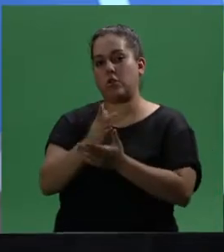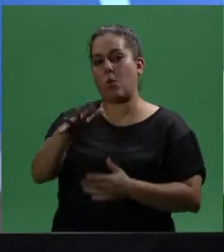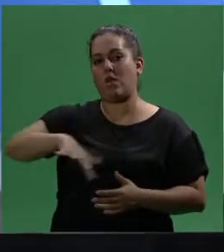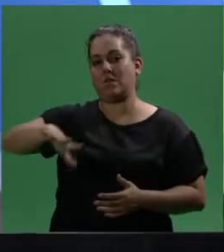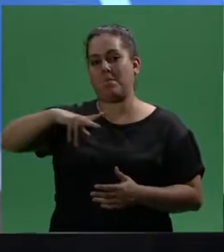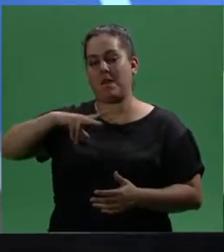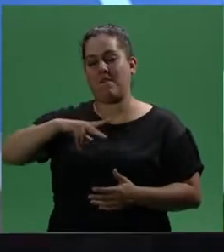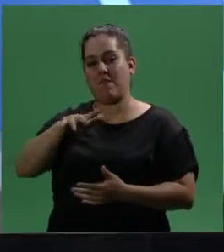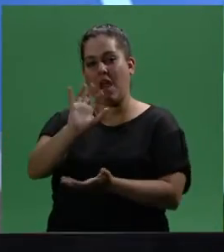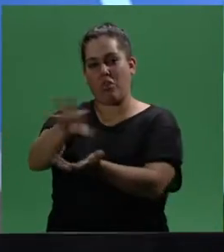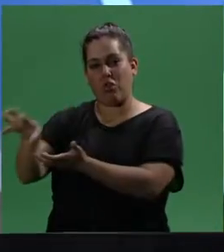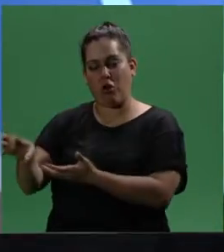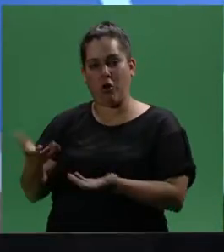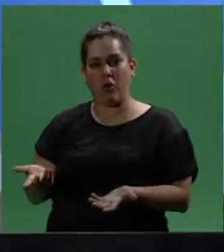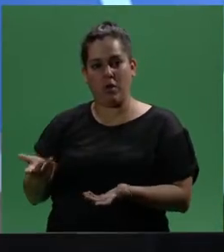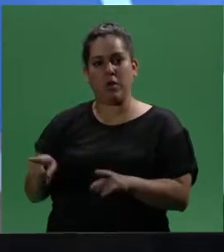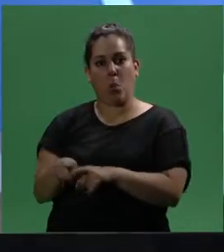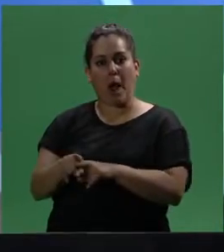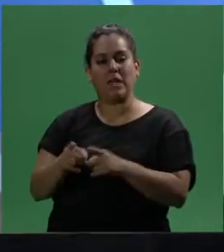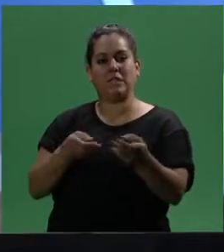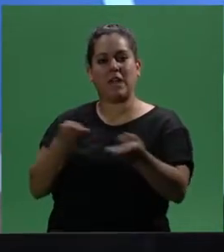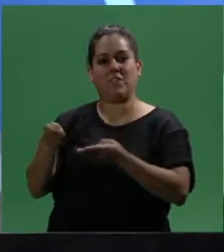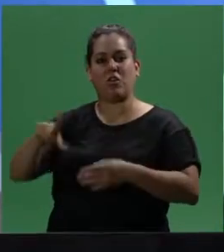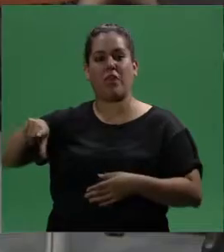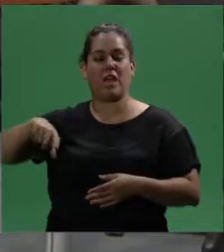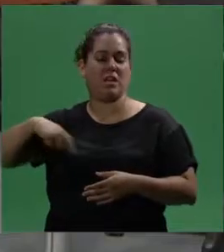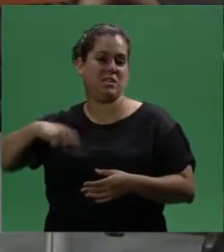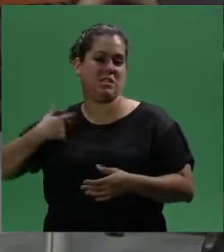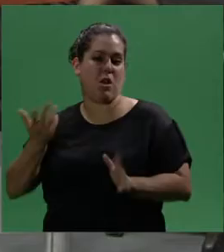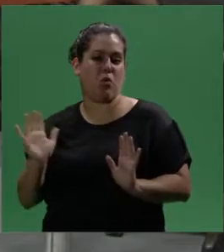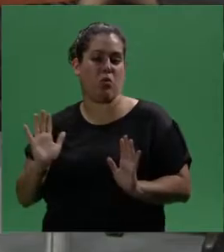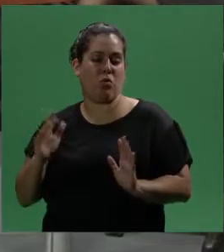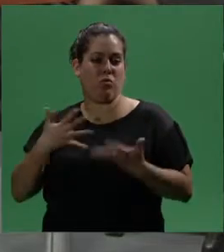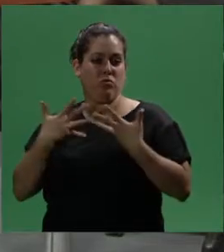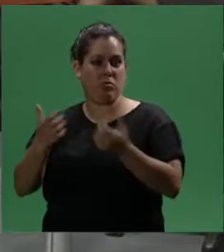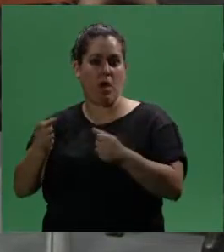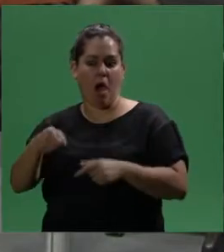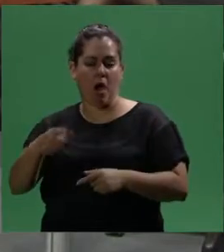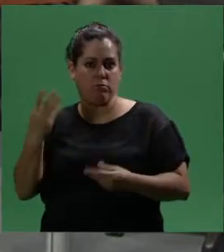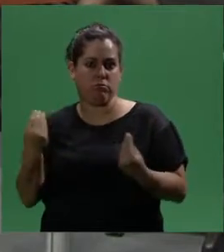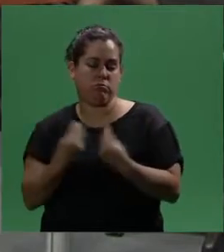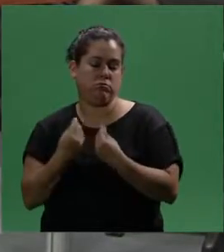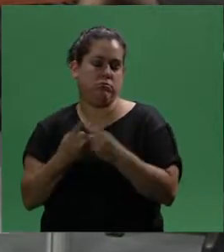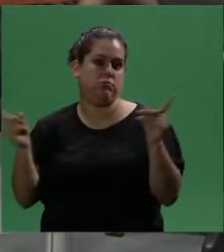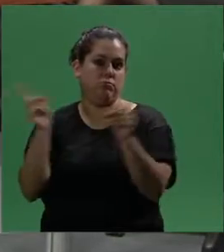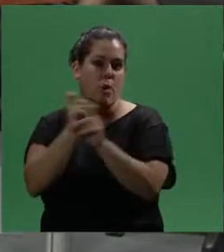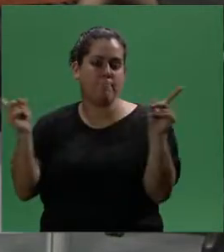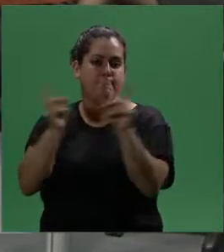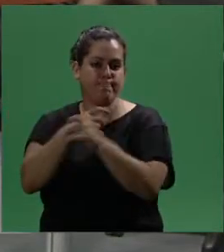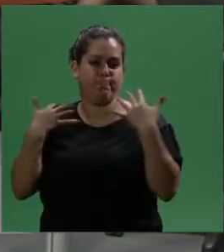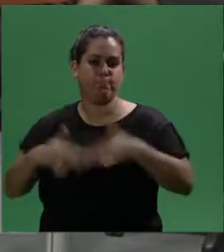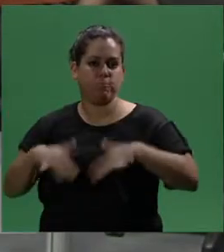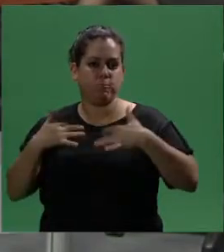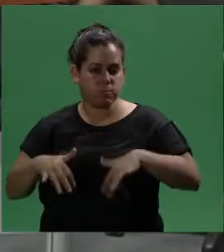al sector privado a través de las instituciones que prestan servicios de salud, donde también hay un enfoque de muchos problemas